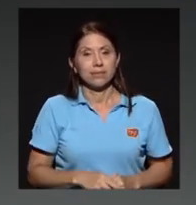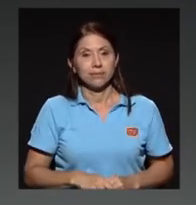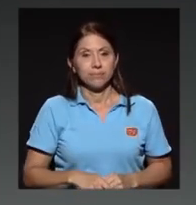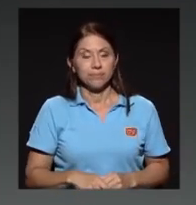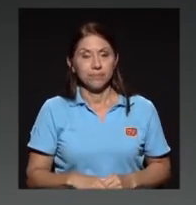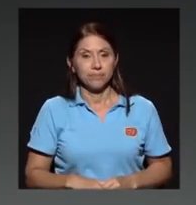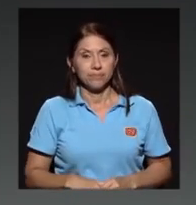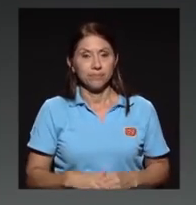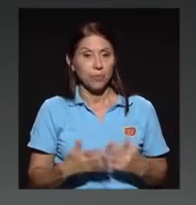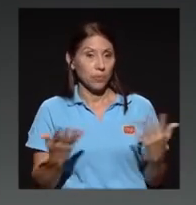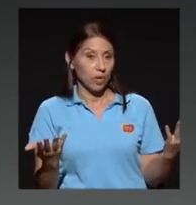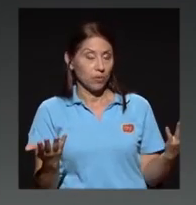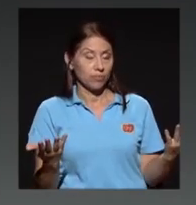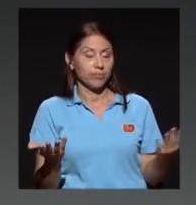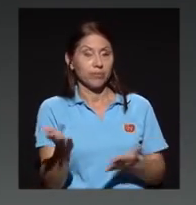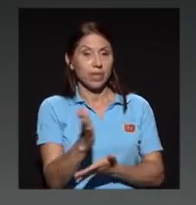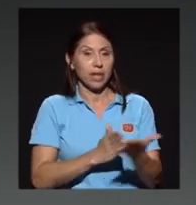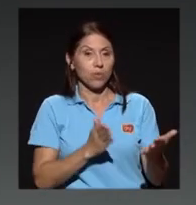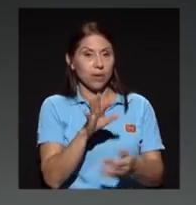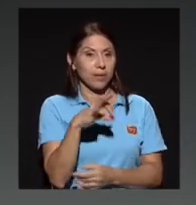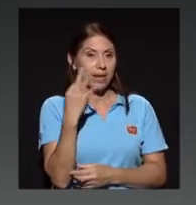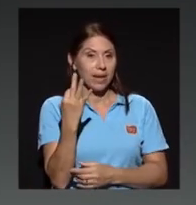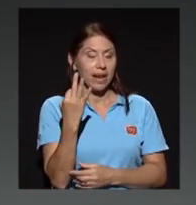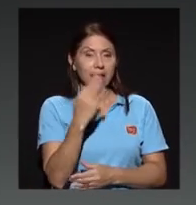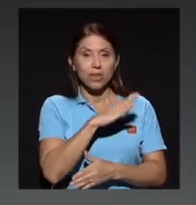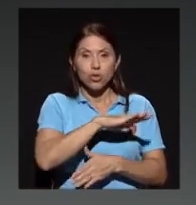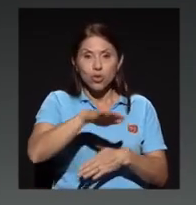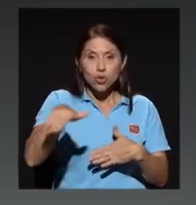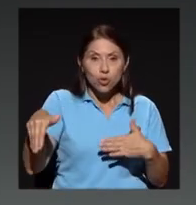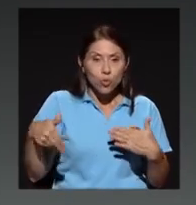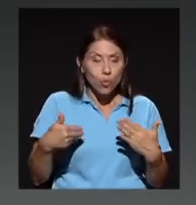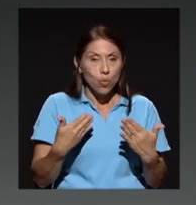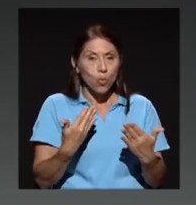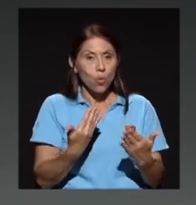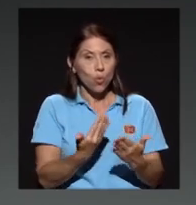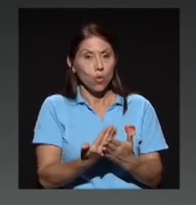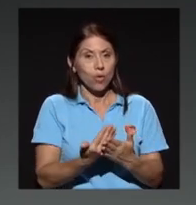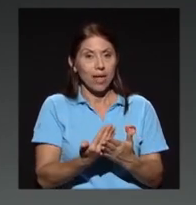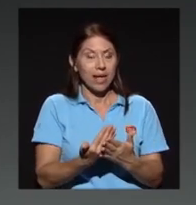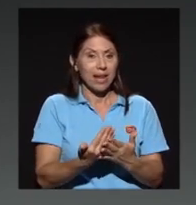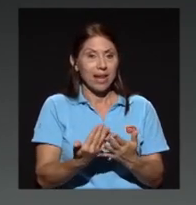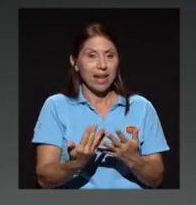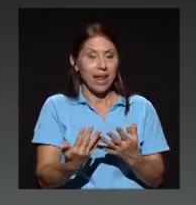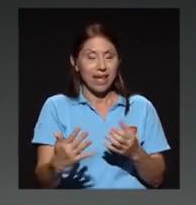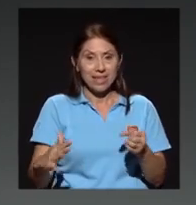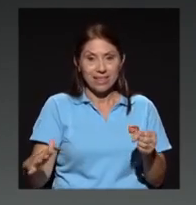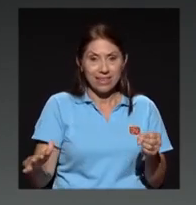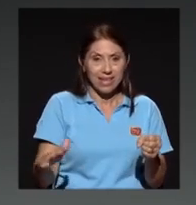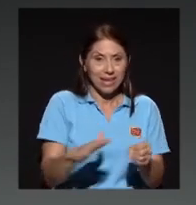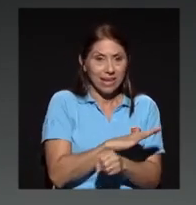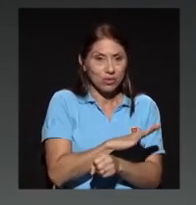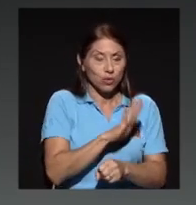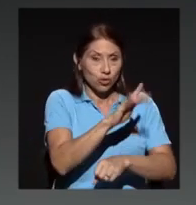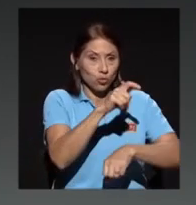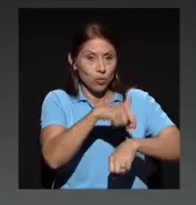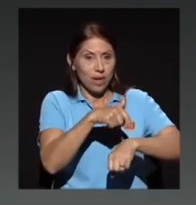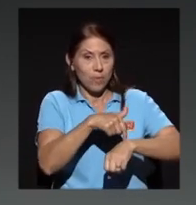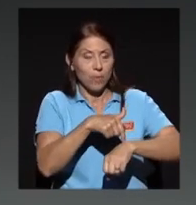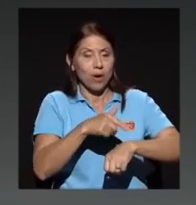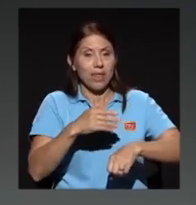toda la integración que en su época formativa del posgrado usted tuvo con